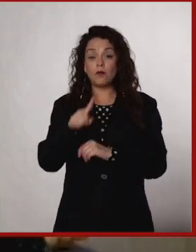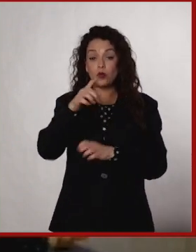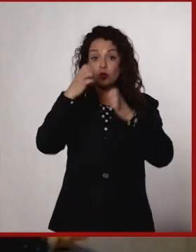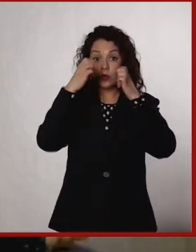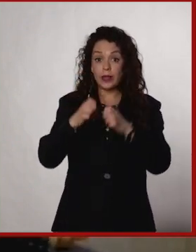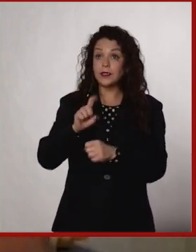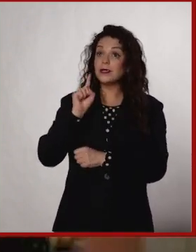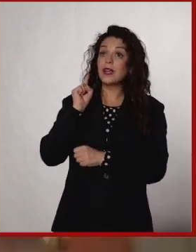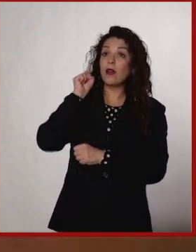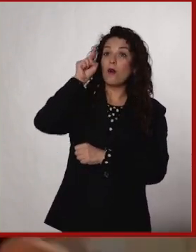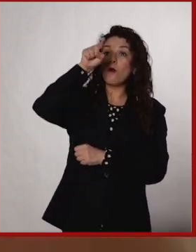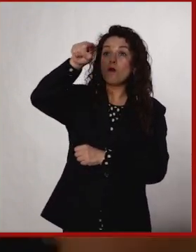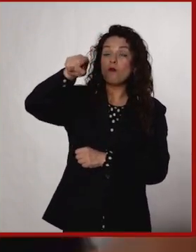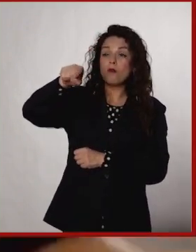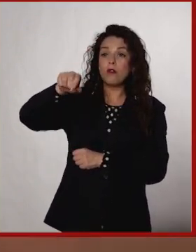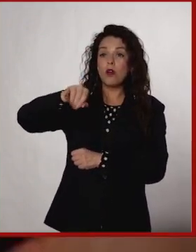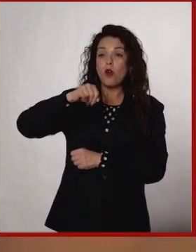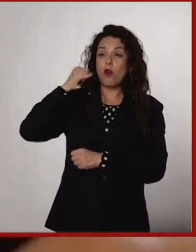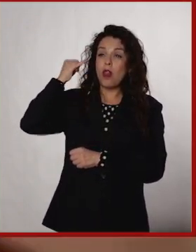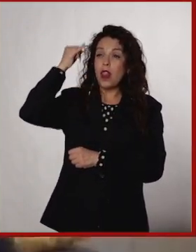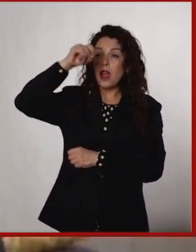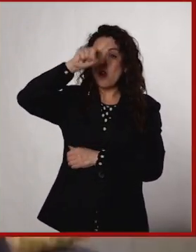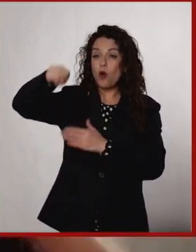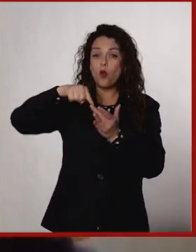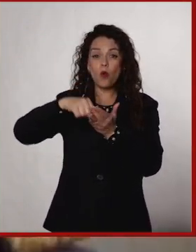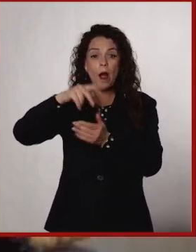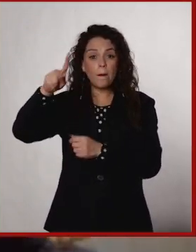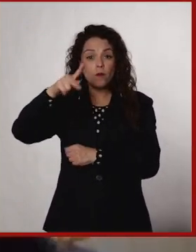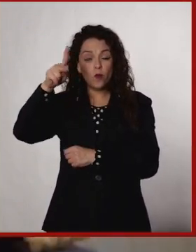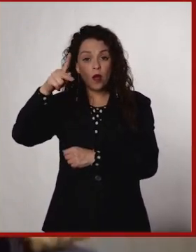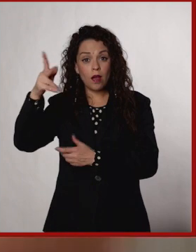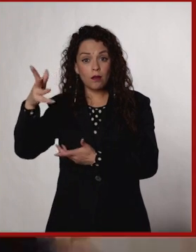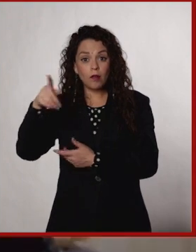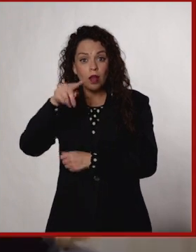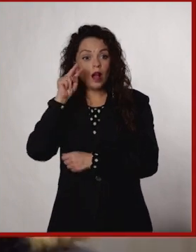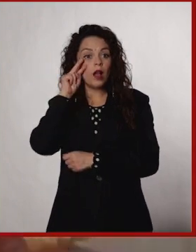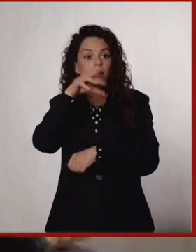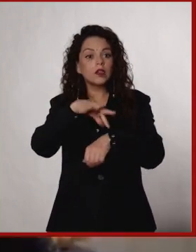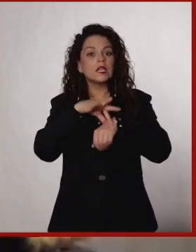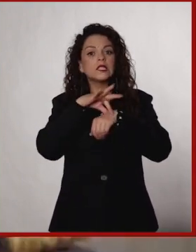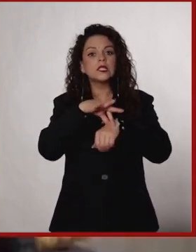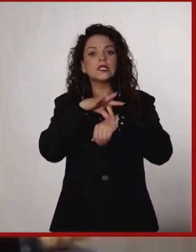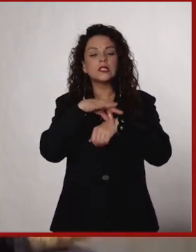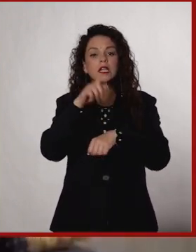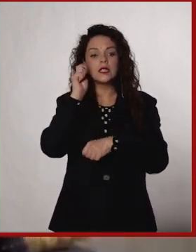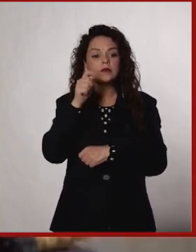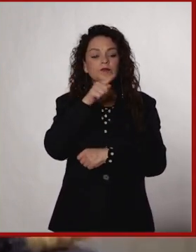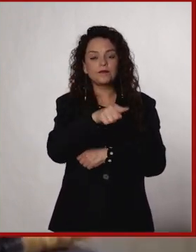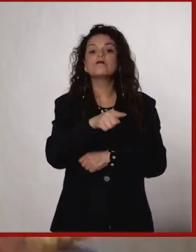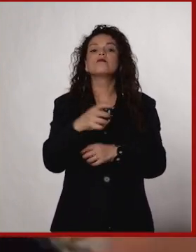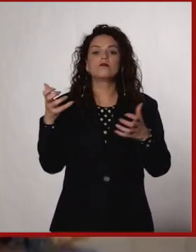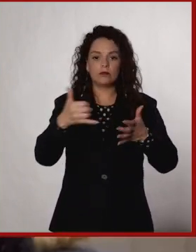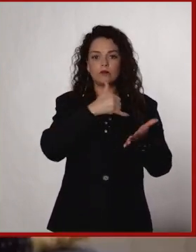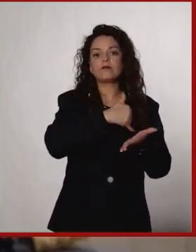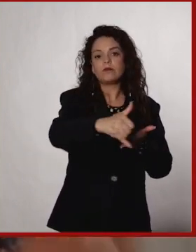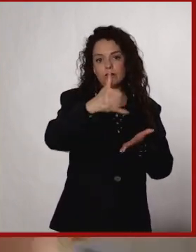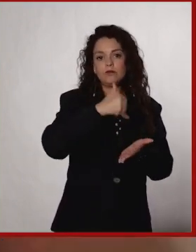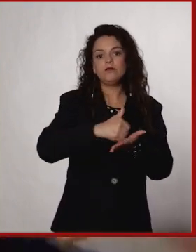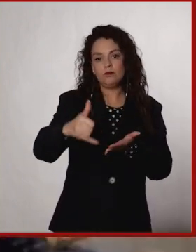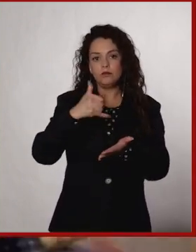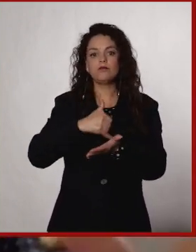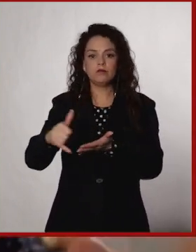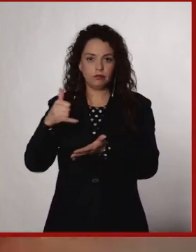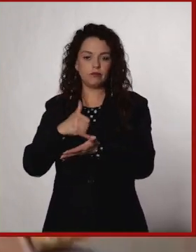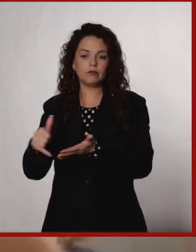en una comunidad rural, pues estás ahí, o sea, ves, y generalmente los sistemas de producción en general son locales, pero las